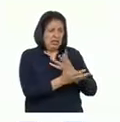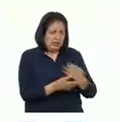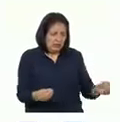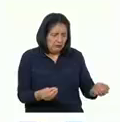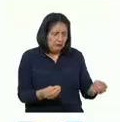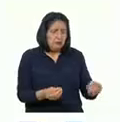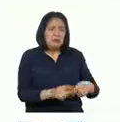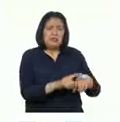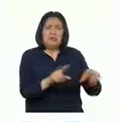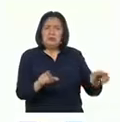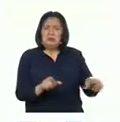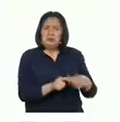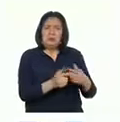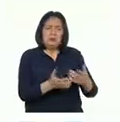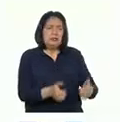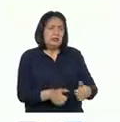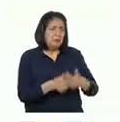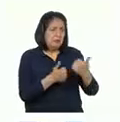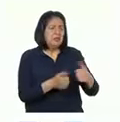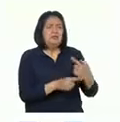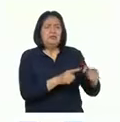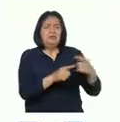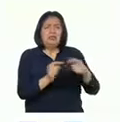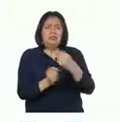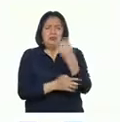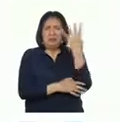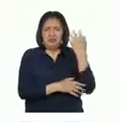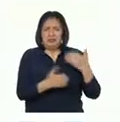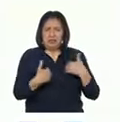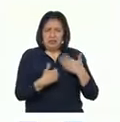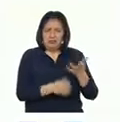hábitat de numerosas especies de animales y plantas.